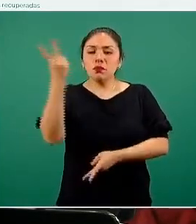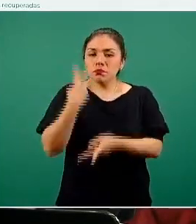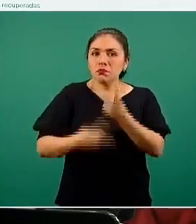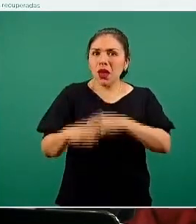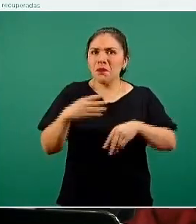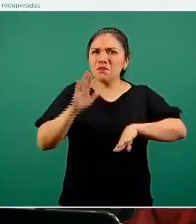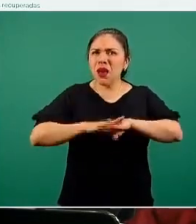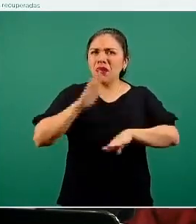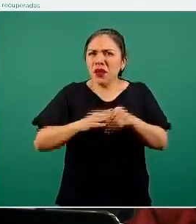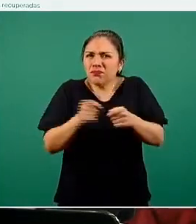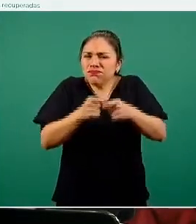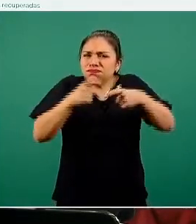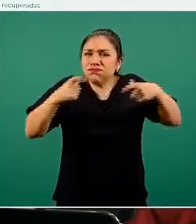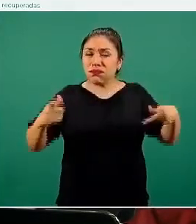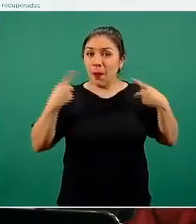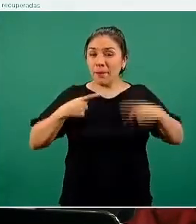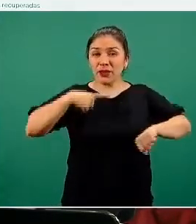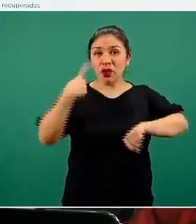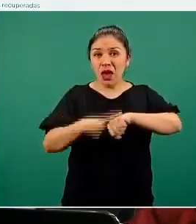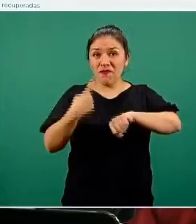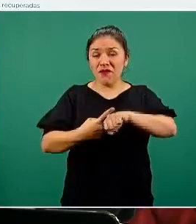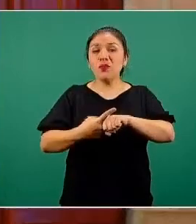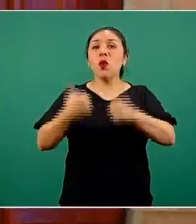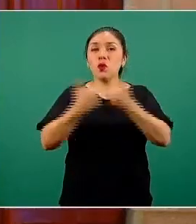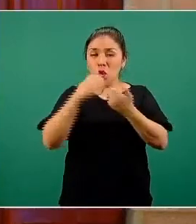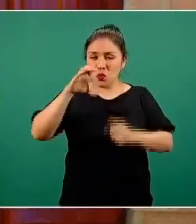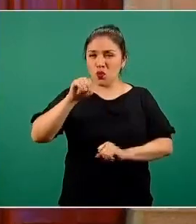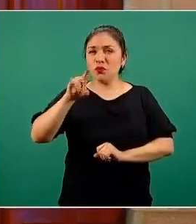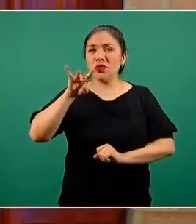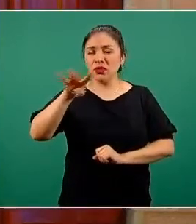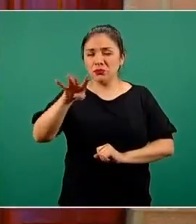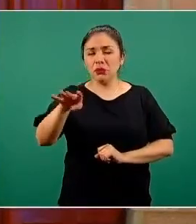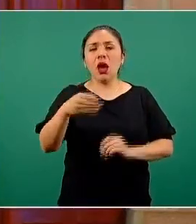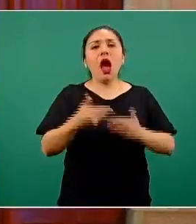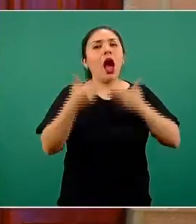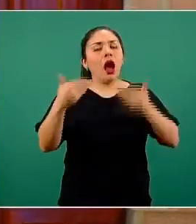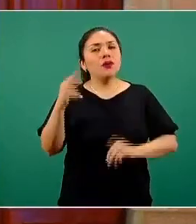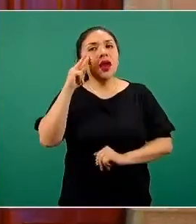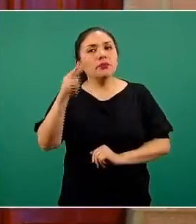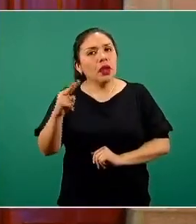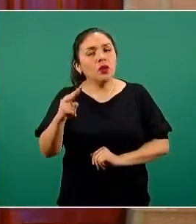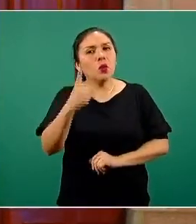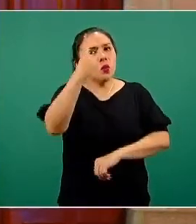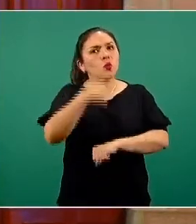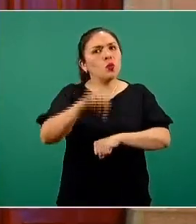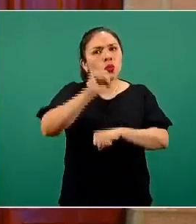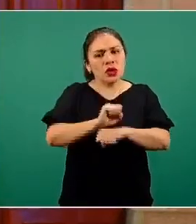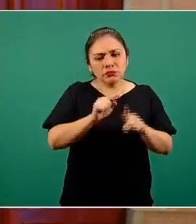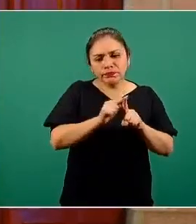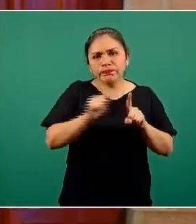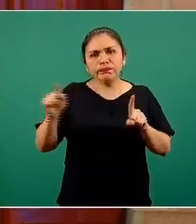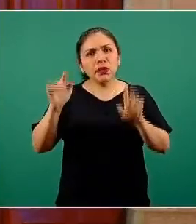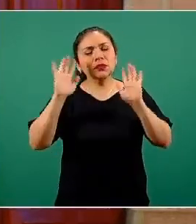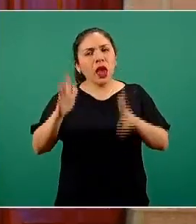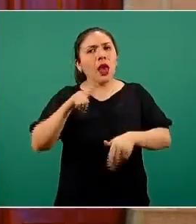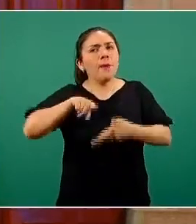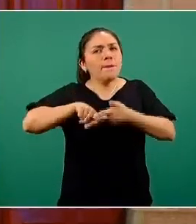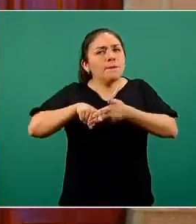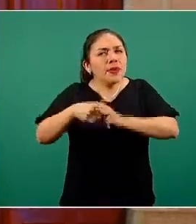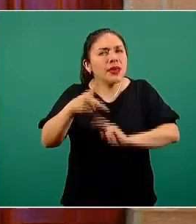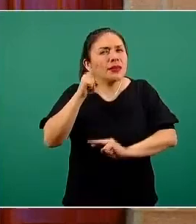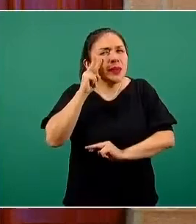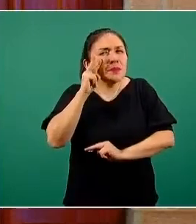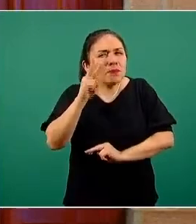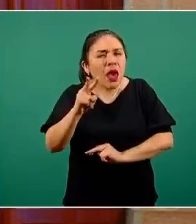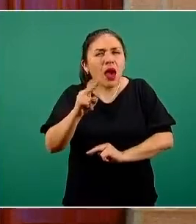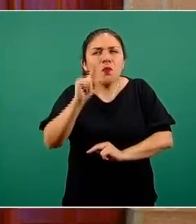estimados como COVID-19, pues bueno, tenemos ahora una semana en donde empezamos a evidenciar un